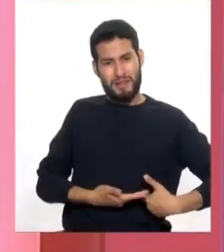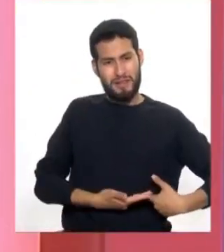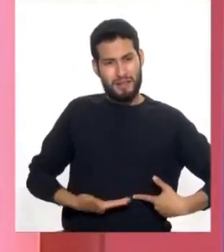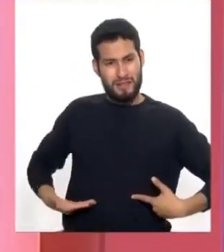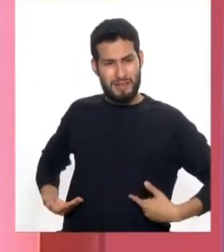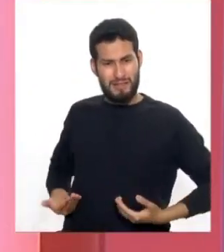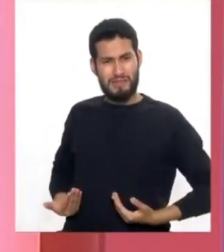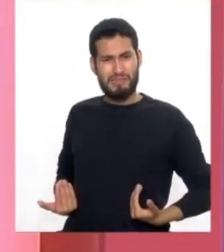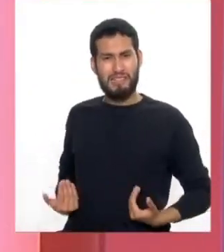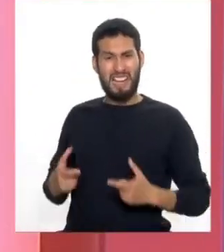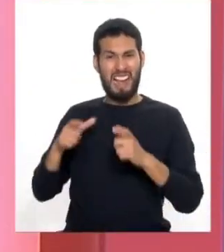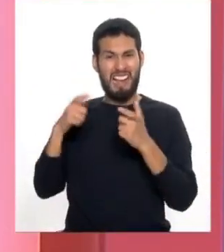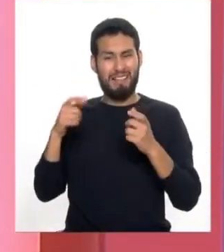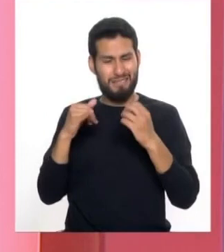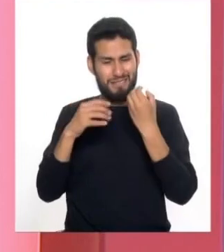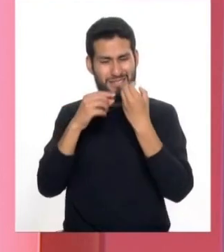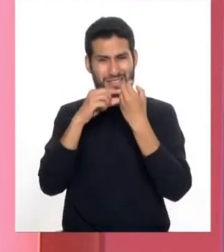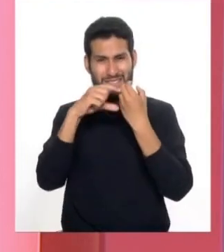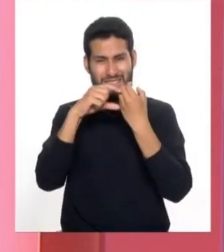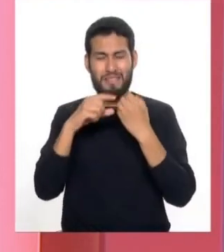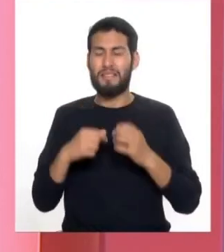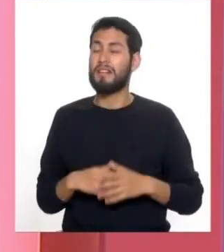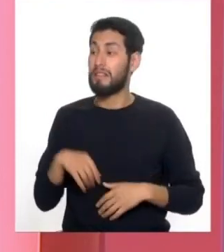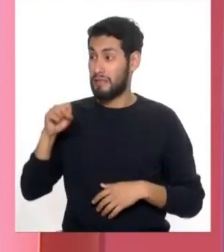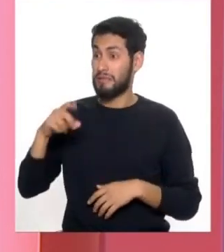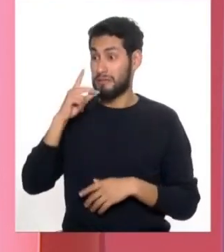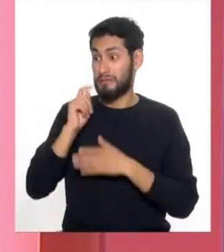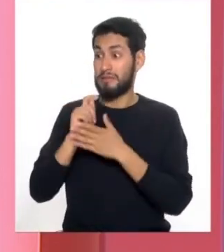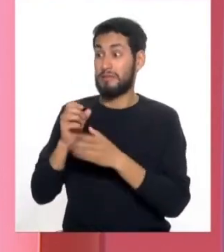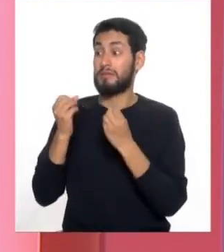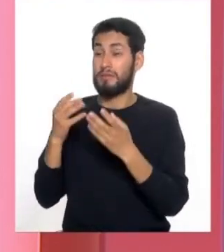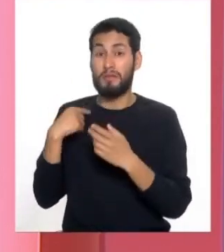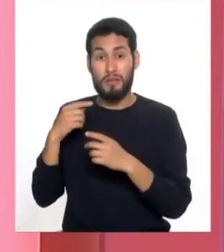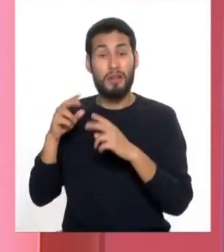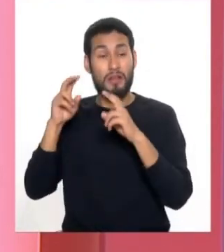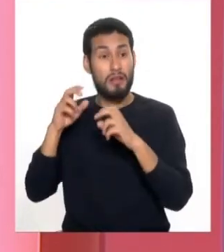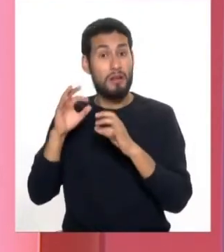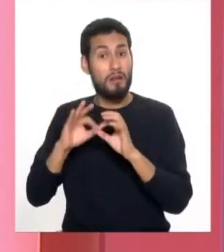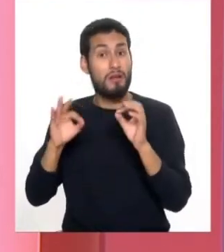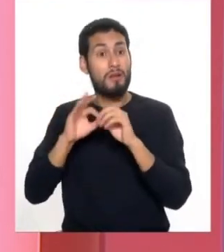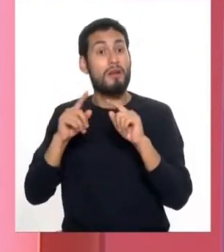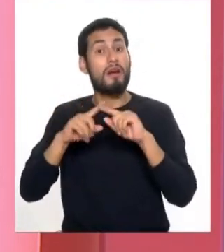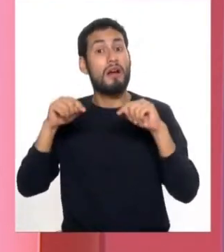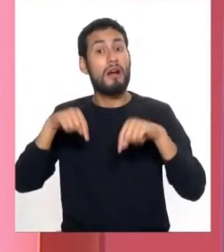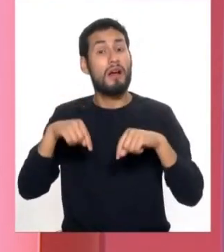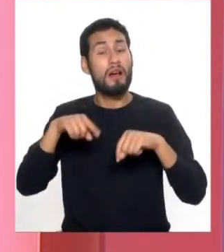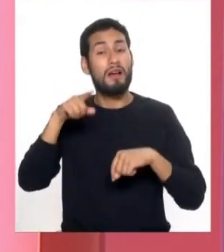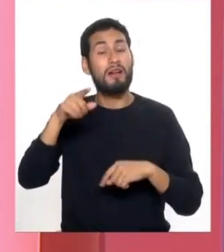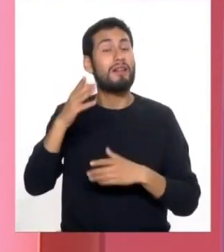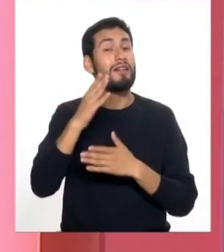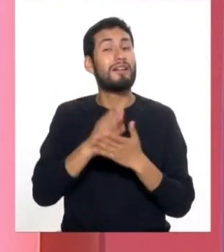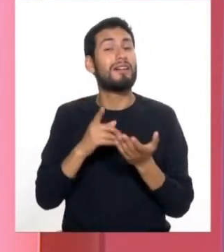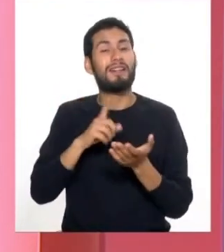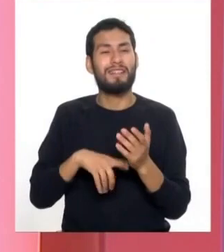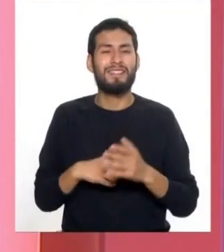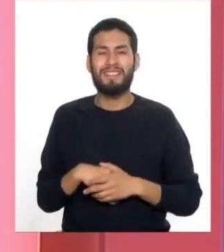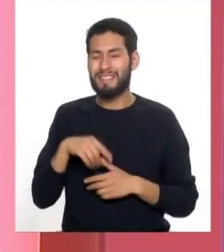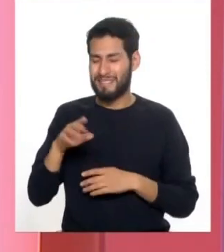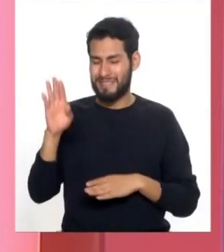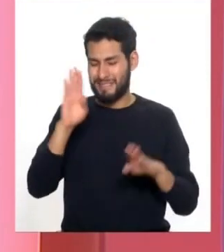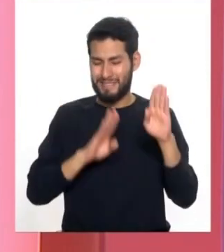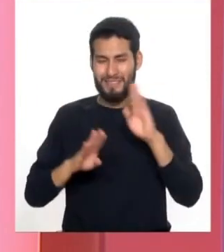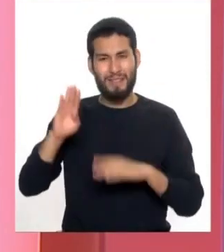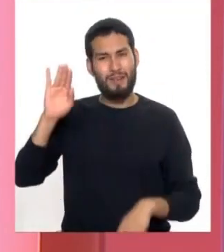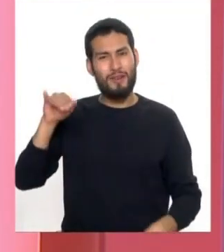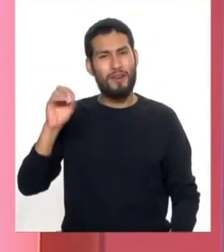más detalladamente sobre los diferentes tratamientos porque es un tema muy importante, pero ya estamos con nuestro bloque con nuestro biólogo